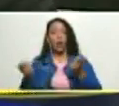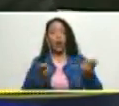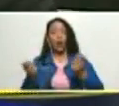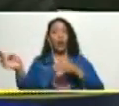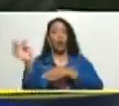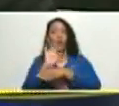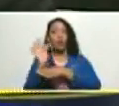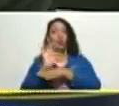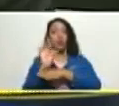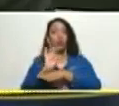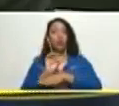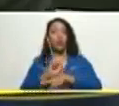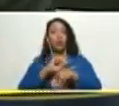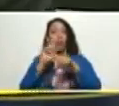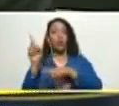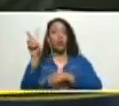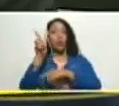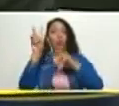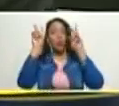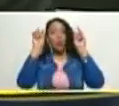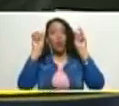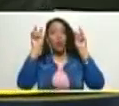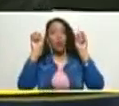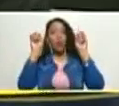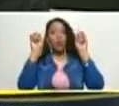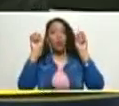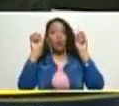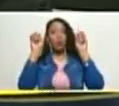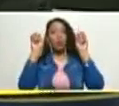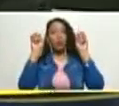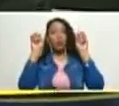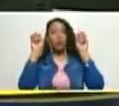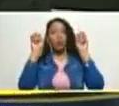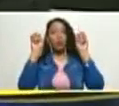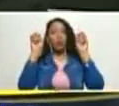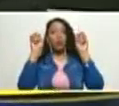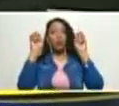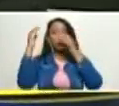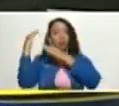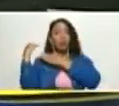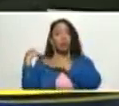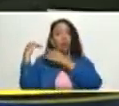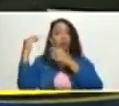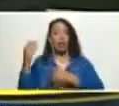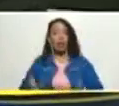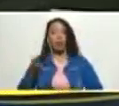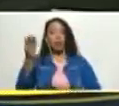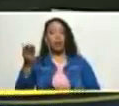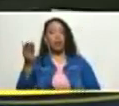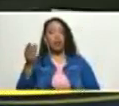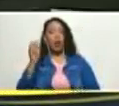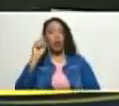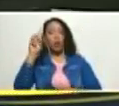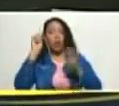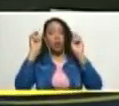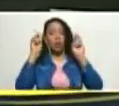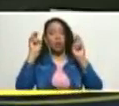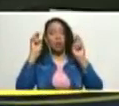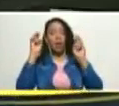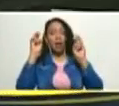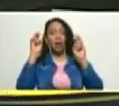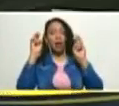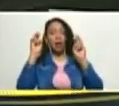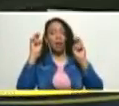funcionamiento de estos dos nuevos de estos cargos tan importantes y luego un área que hemos llamado el área para el desarrollo